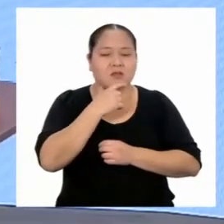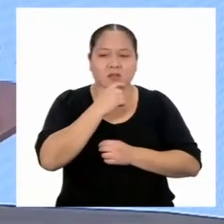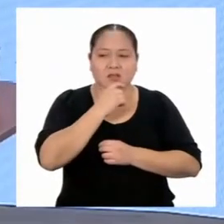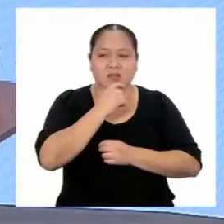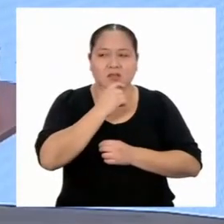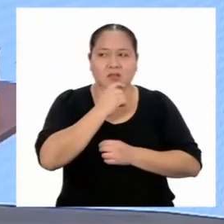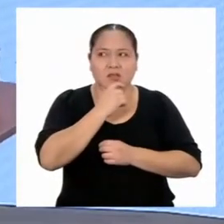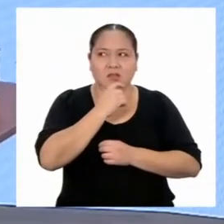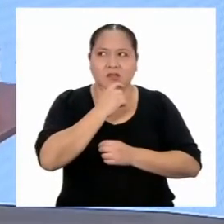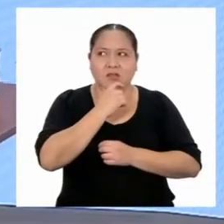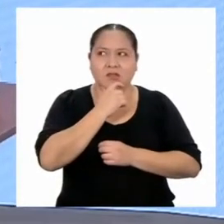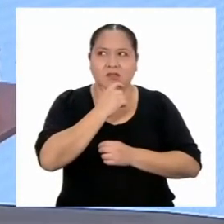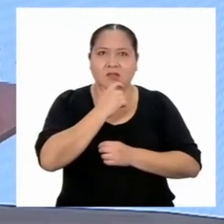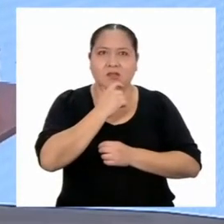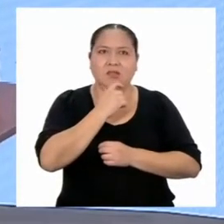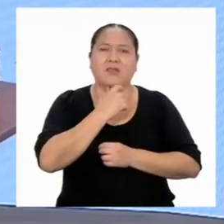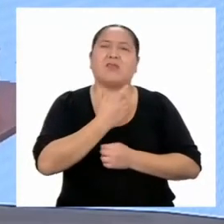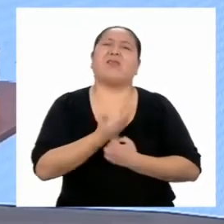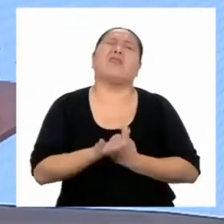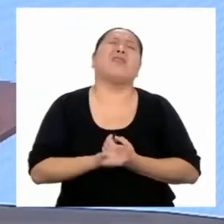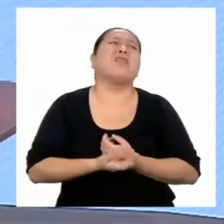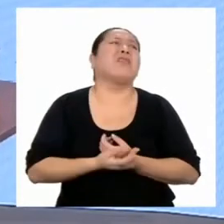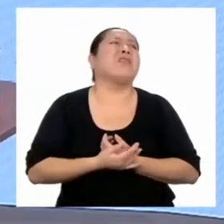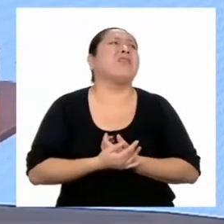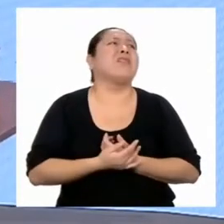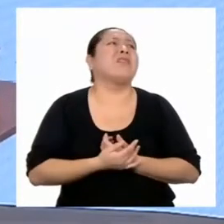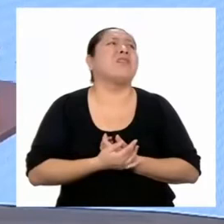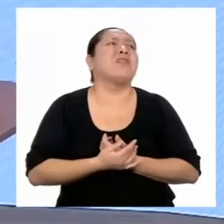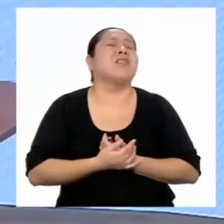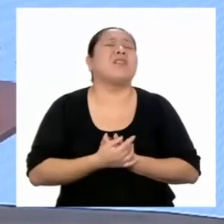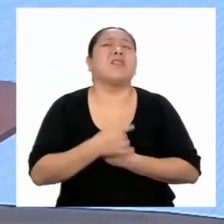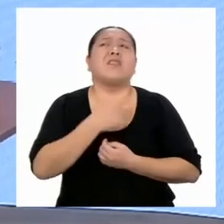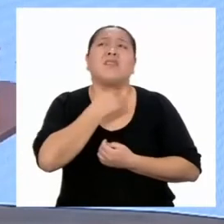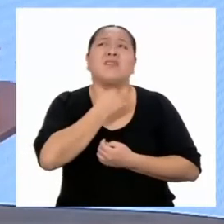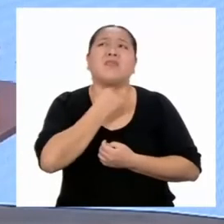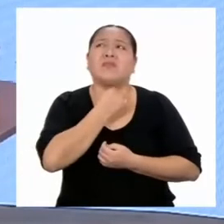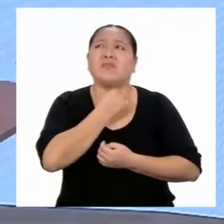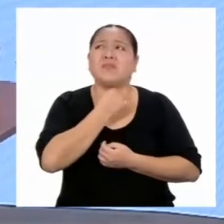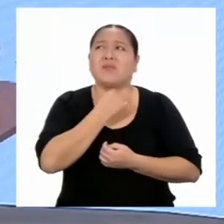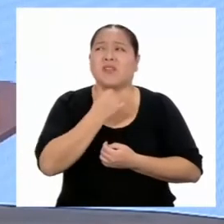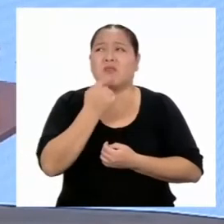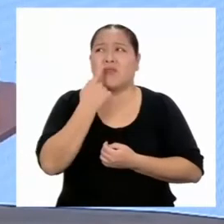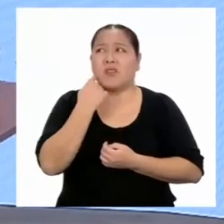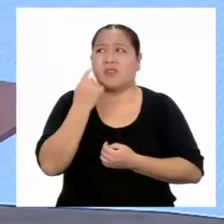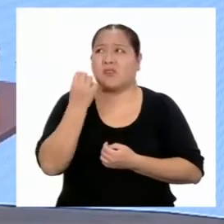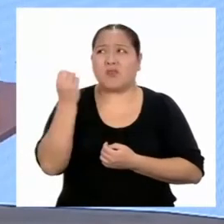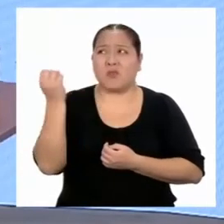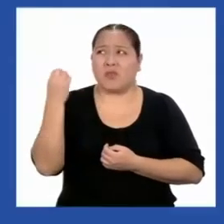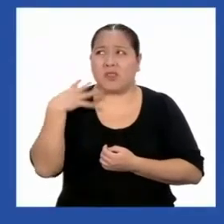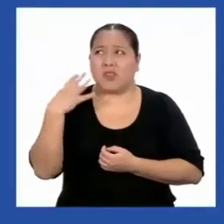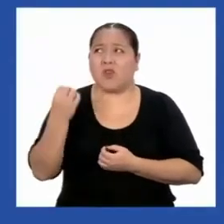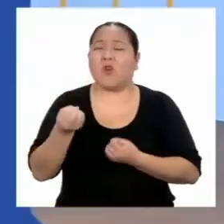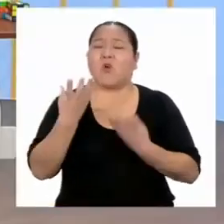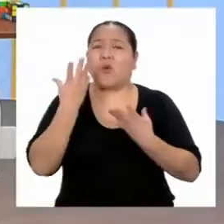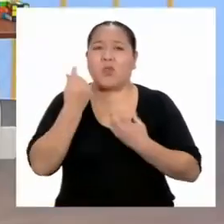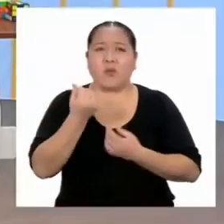no, no puede ser. Mi abuelo nunca me dijo cuánto dinero necesitaba.